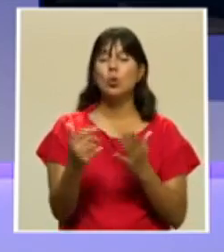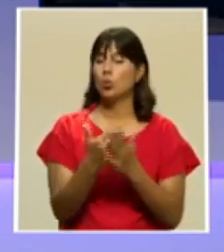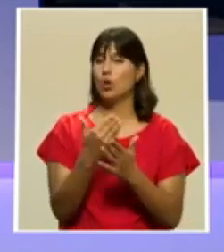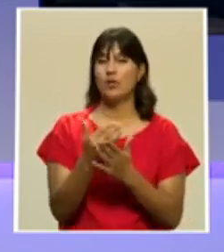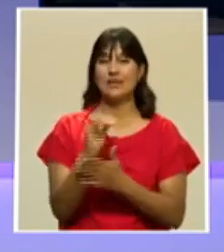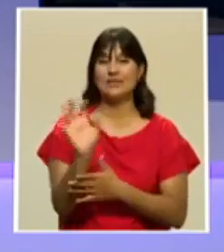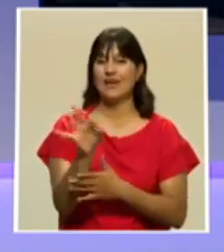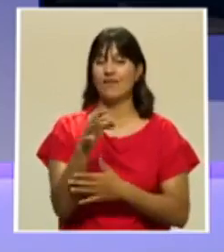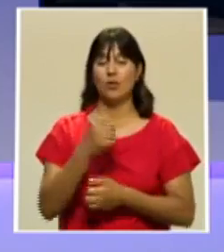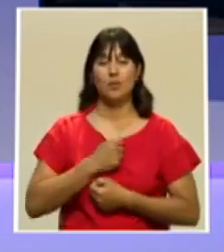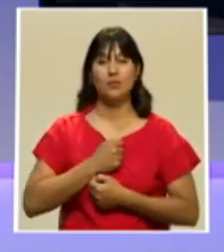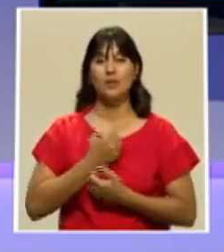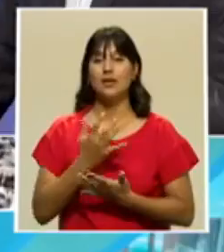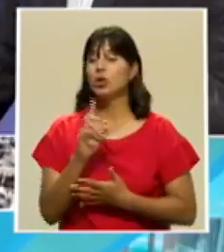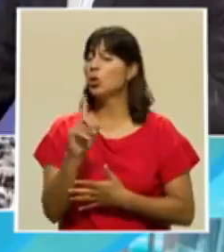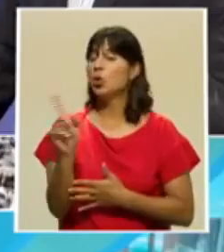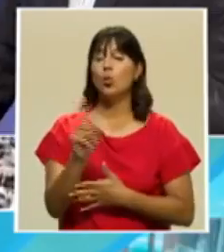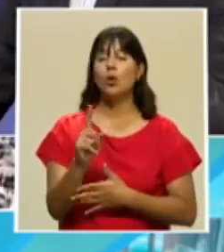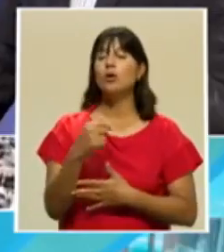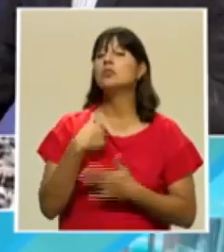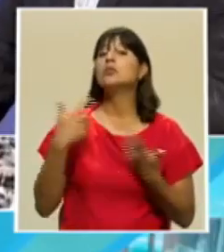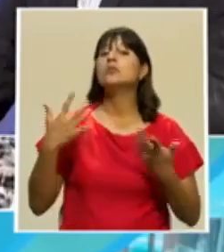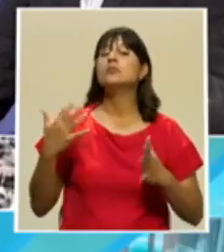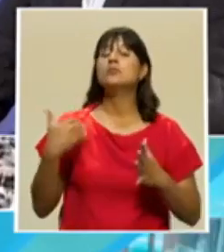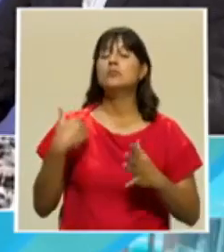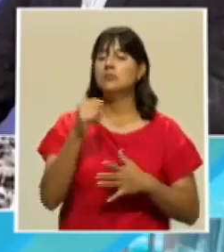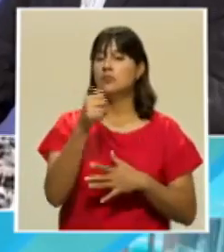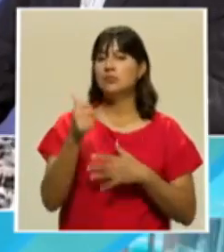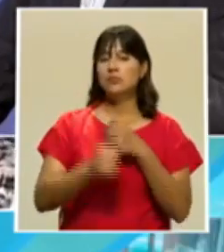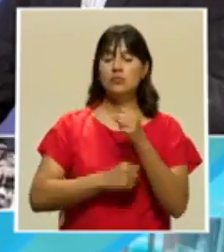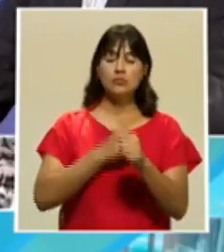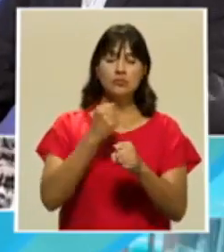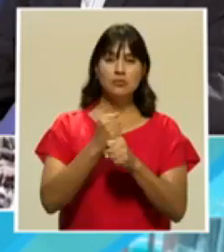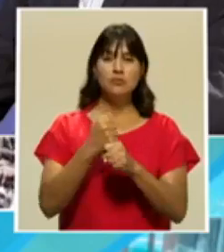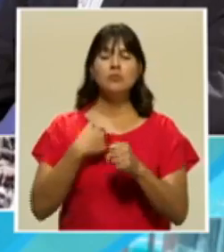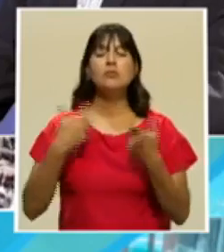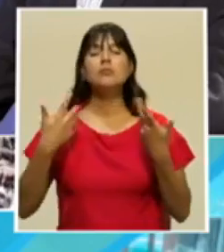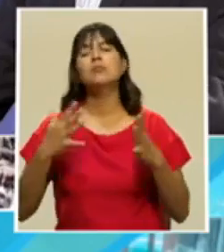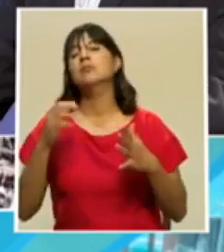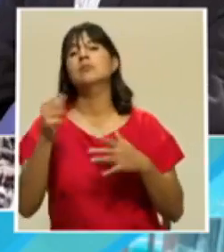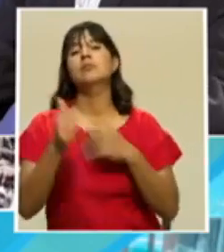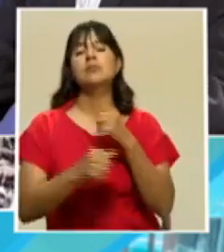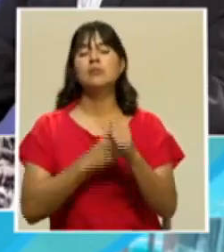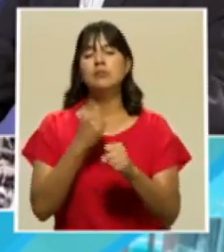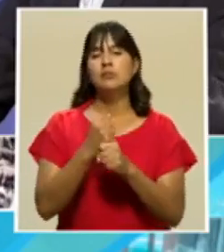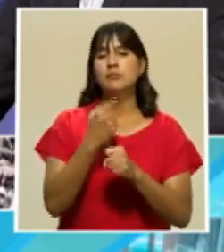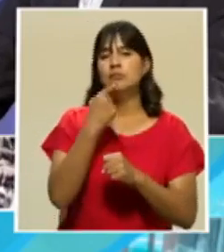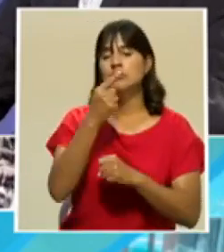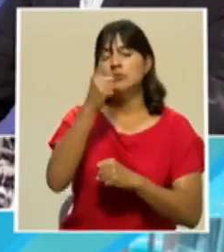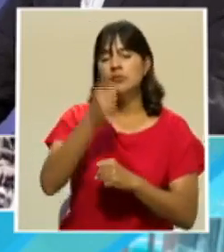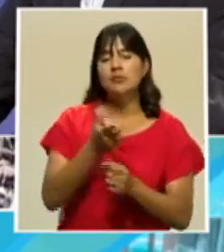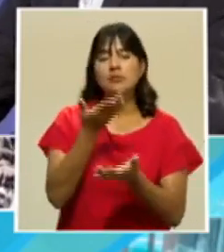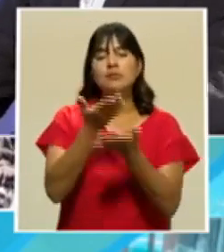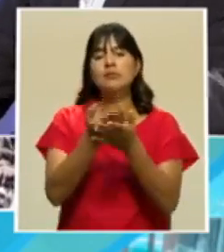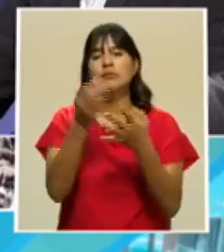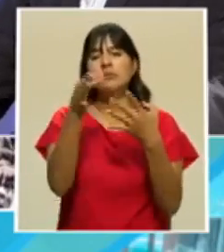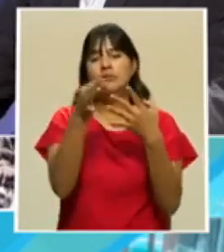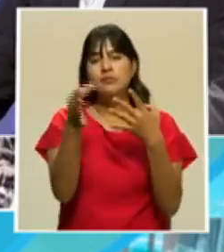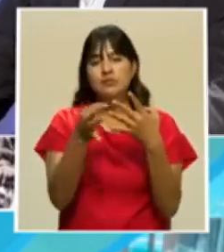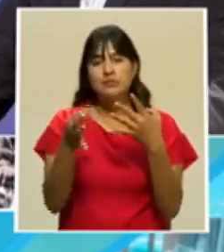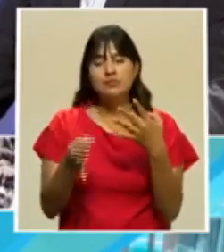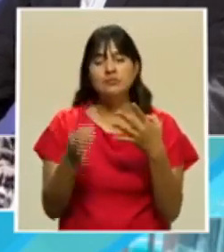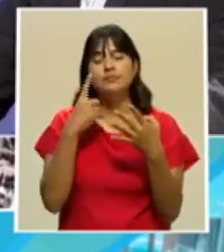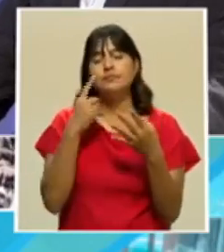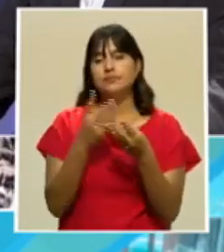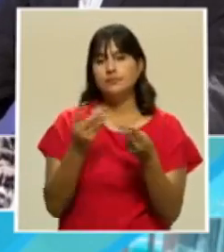tenemos más de una década de estarlo discutiendo, más de una década de estar diciendo tenemos que dar alternativas productivas a